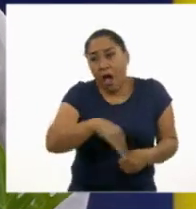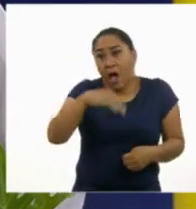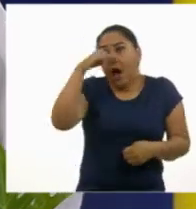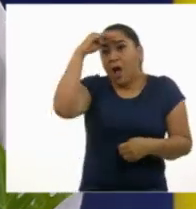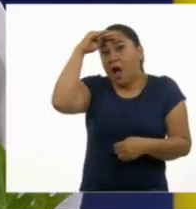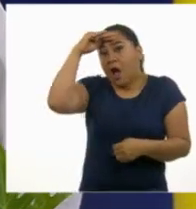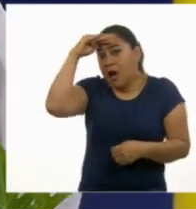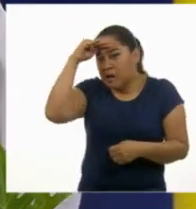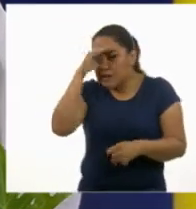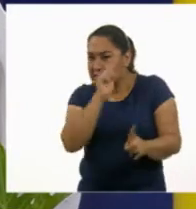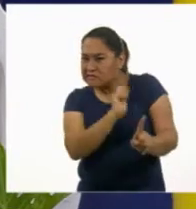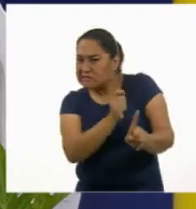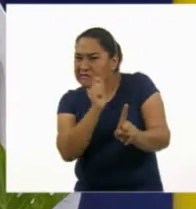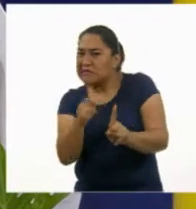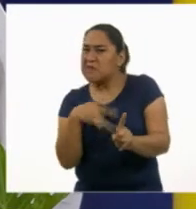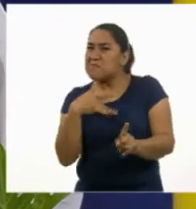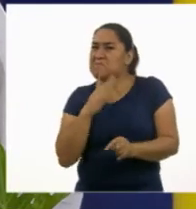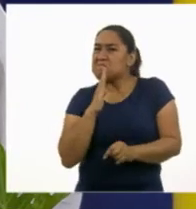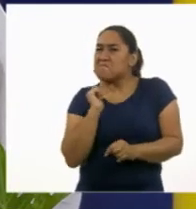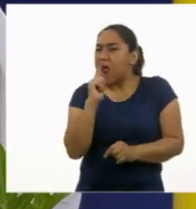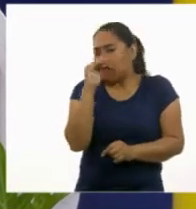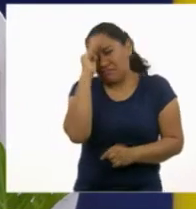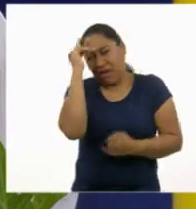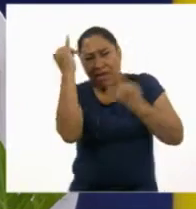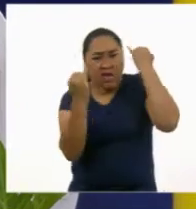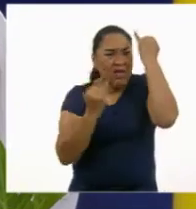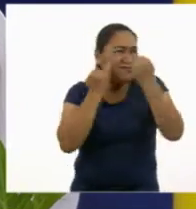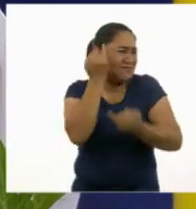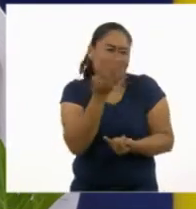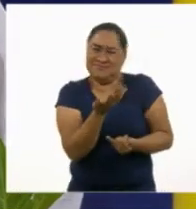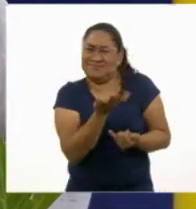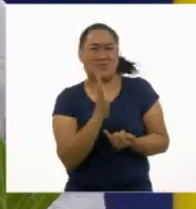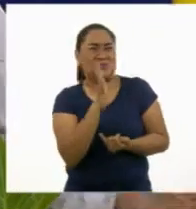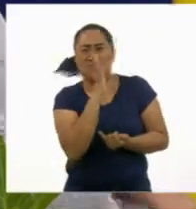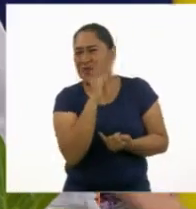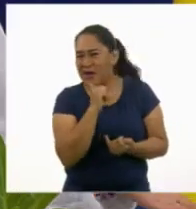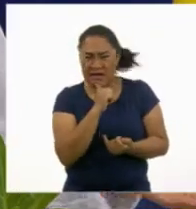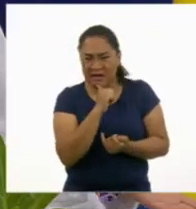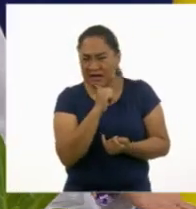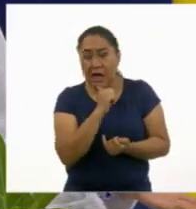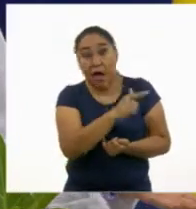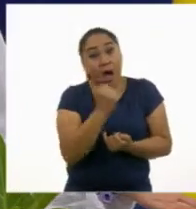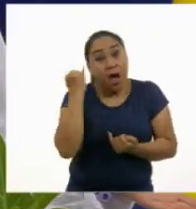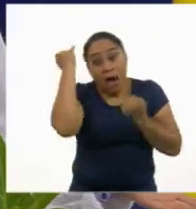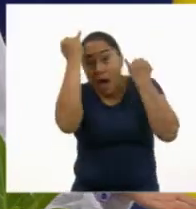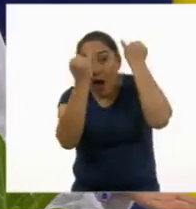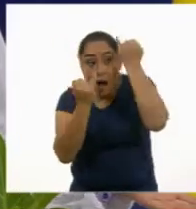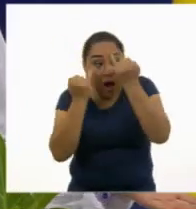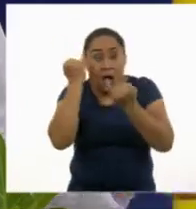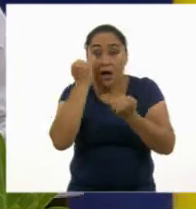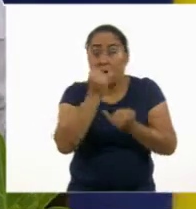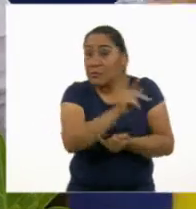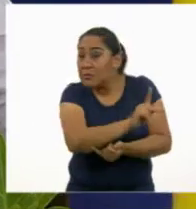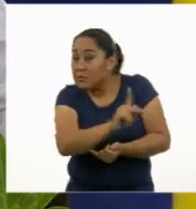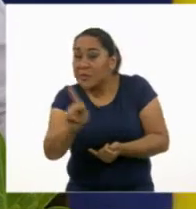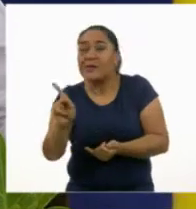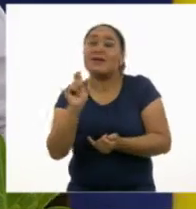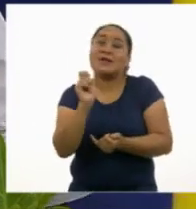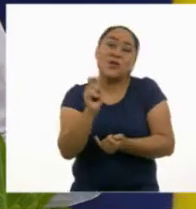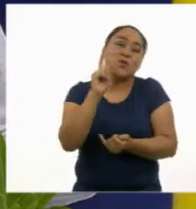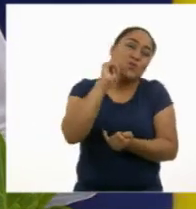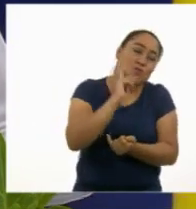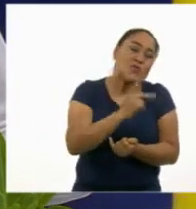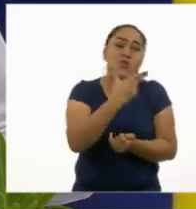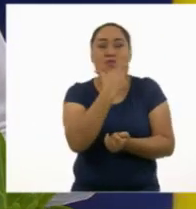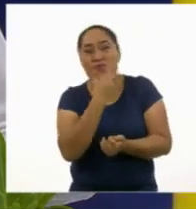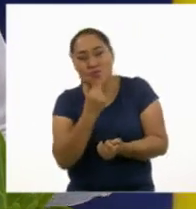algo malo de otras personas. Tampoco puedes generalizar que todas y todos, las que pertenecen a